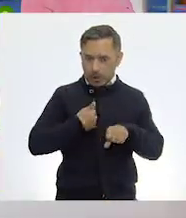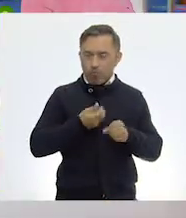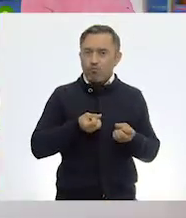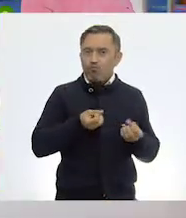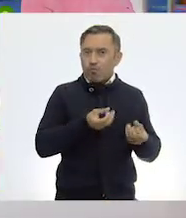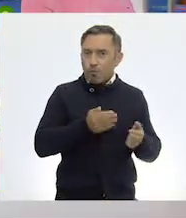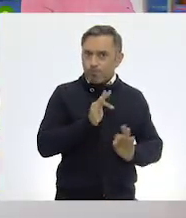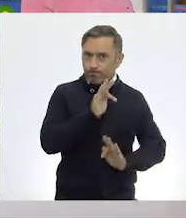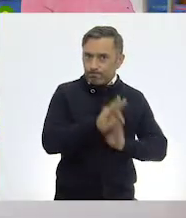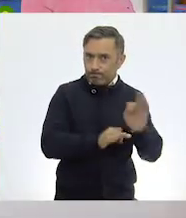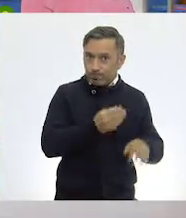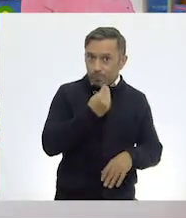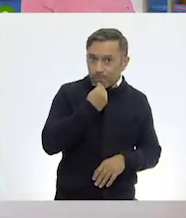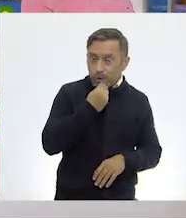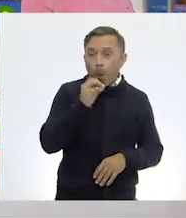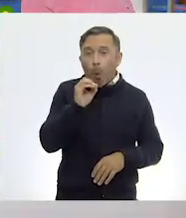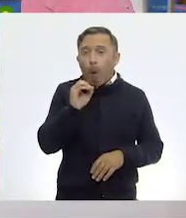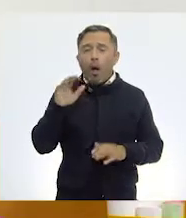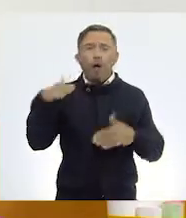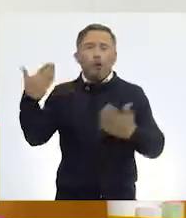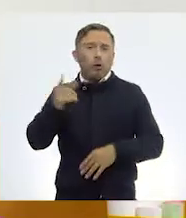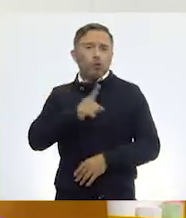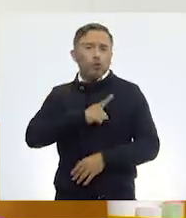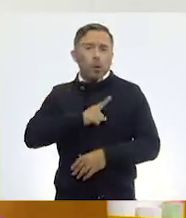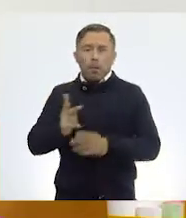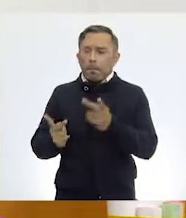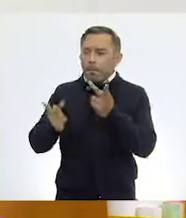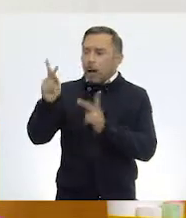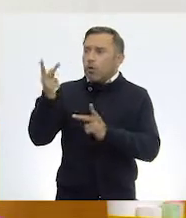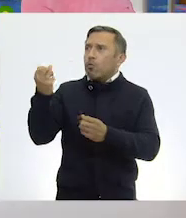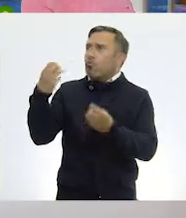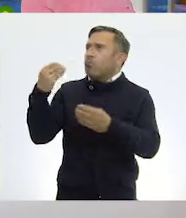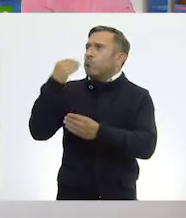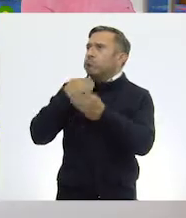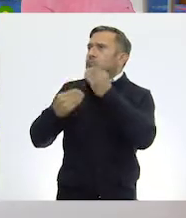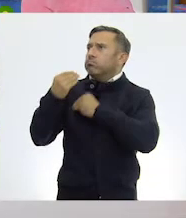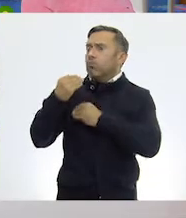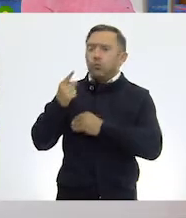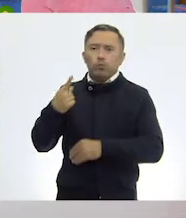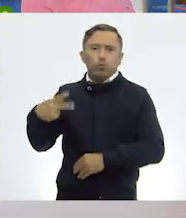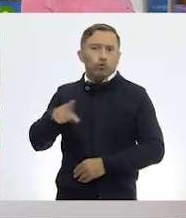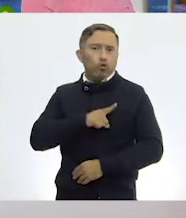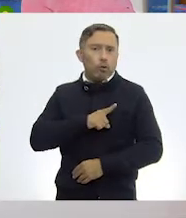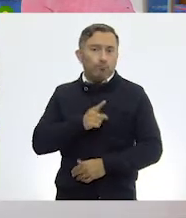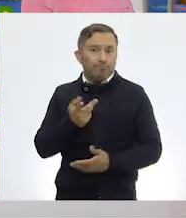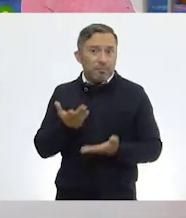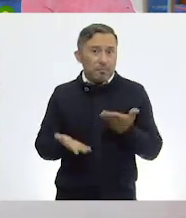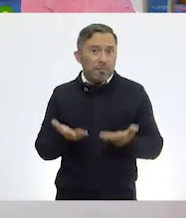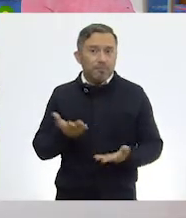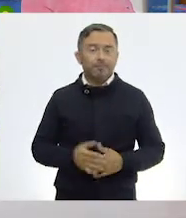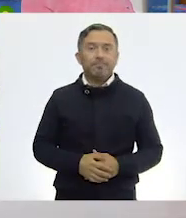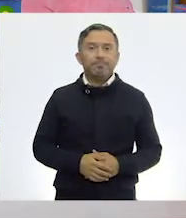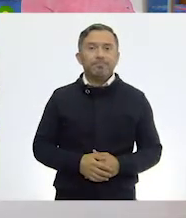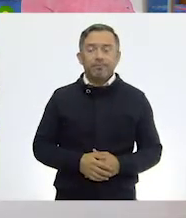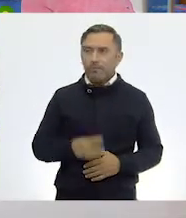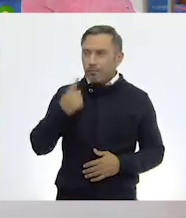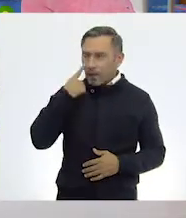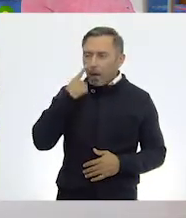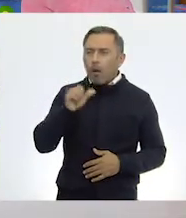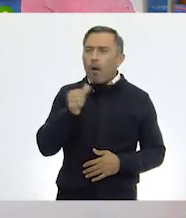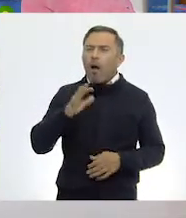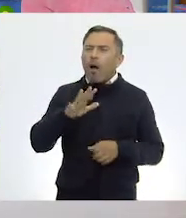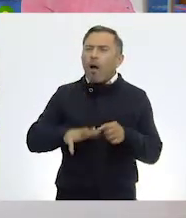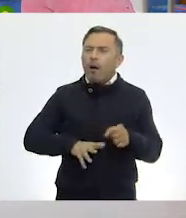la naturaleza. Muy bien. ¿Podemos ver aquí otros animales, Ale? Y podemos darnos cuenta que hay más,